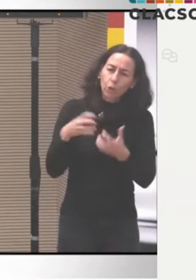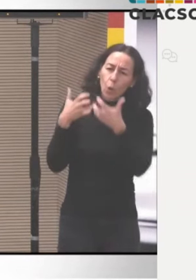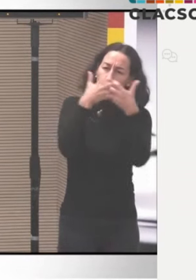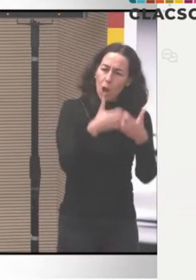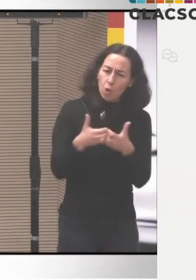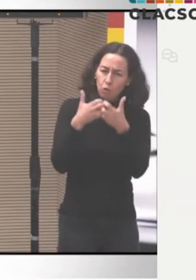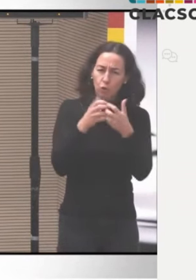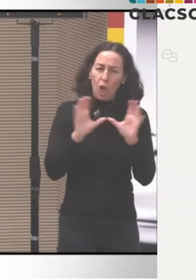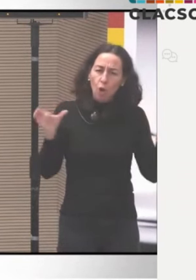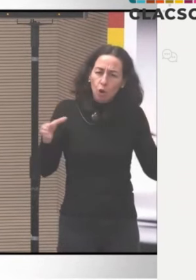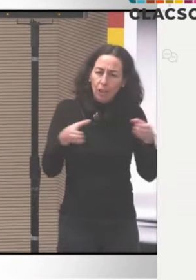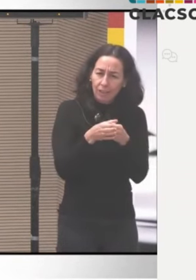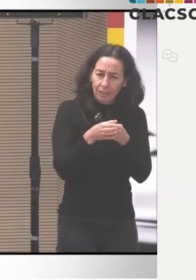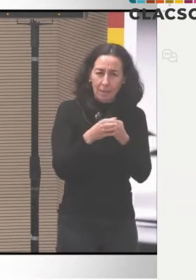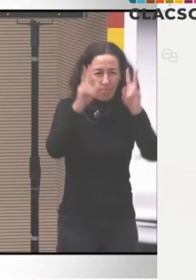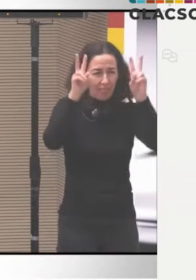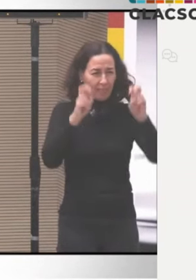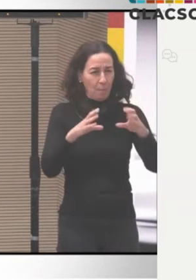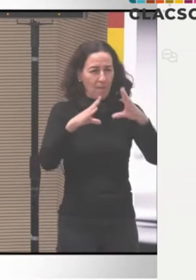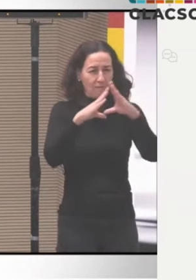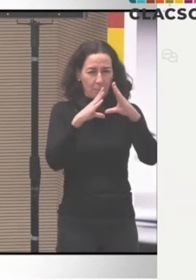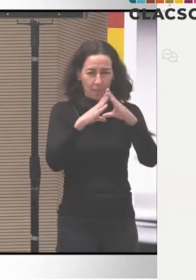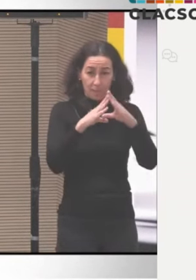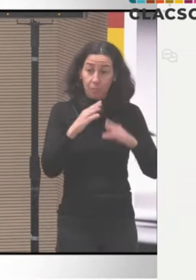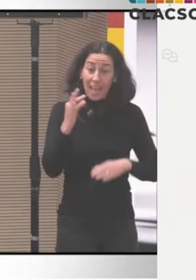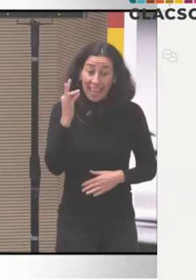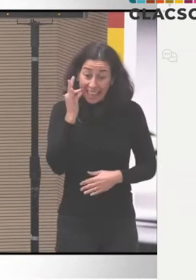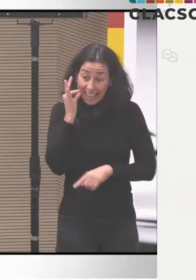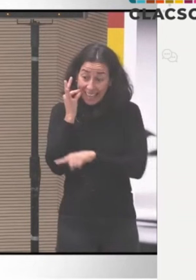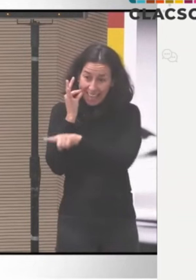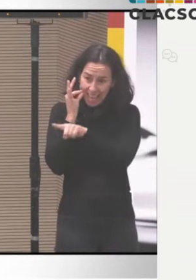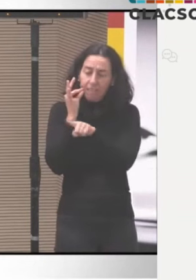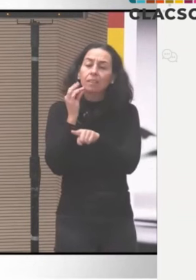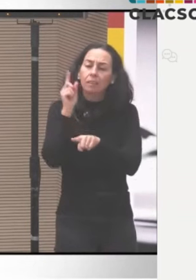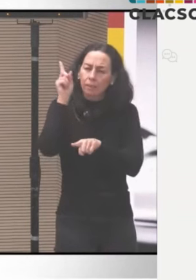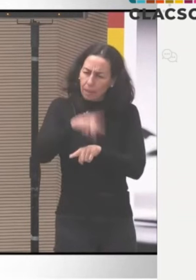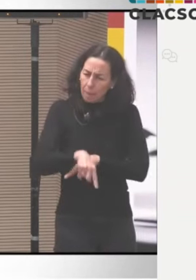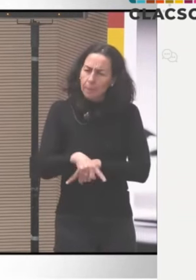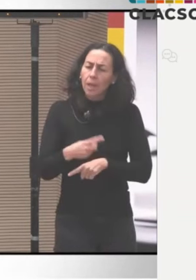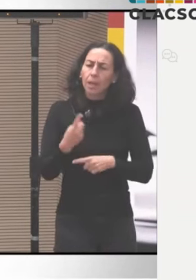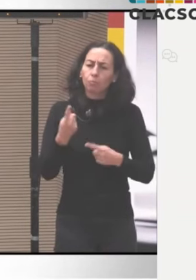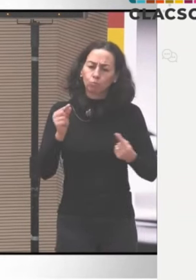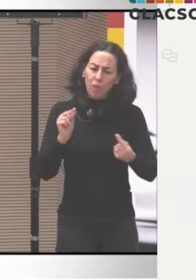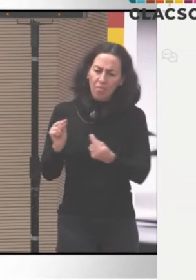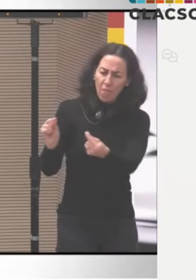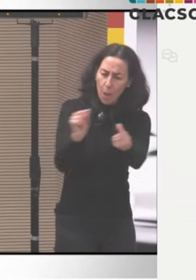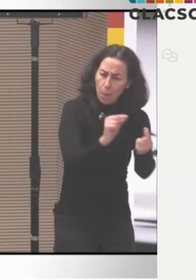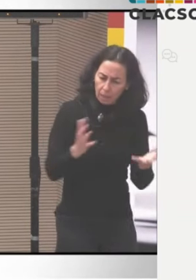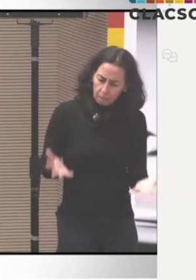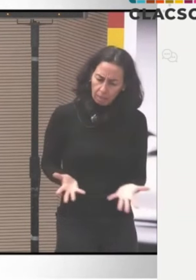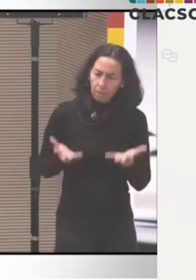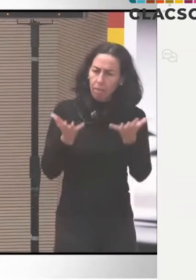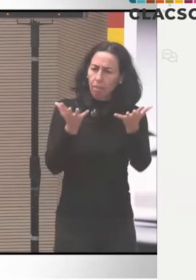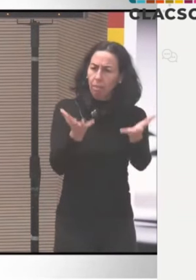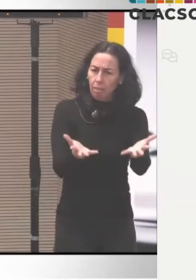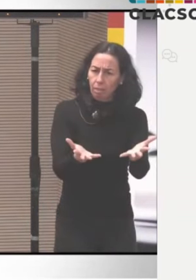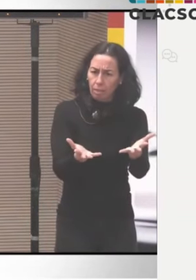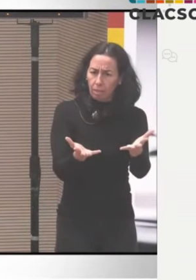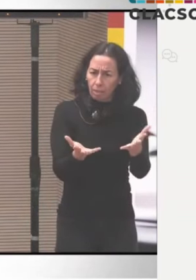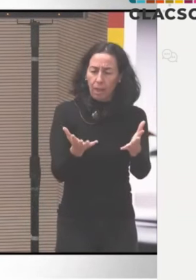parte de este proceso. Sin embargo, quisiera destacar algunos aspectos que yo traje